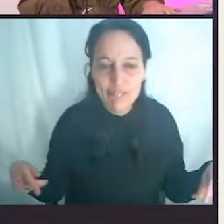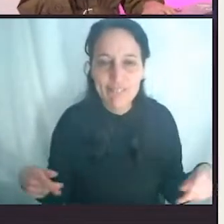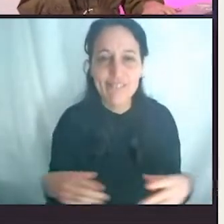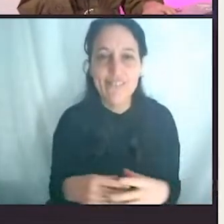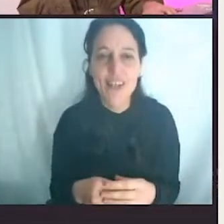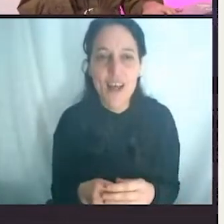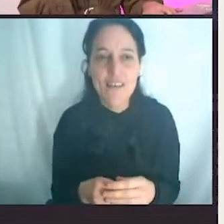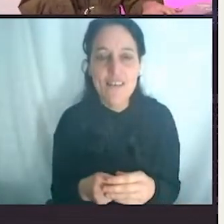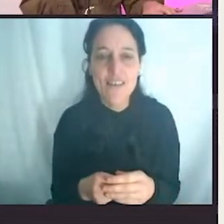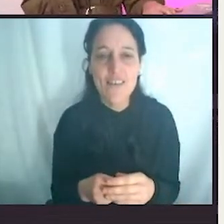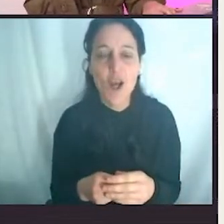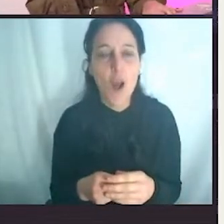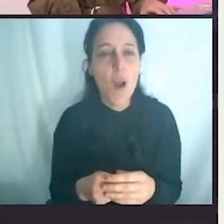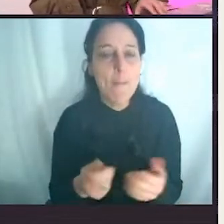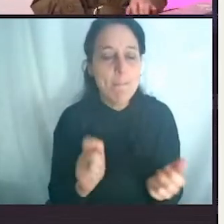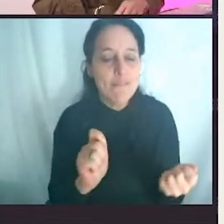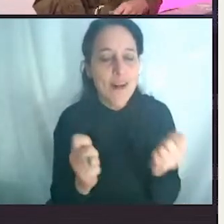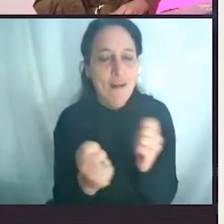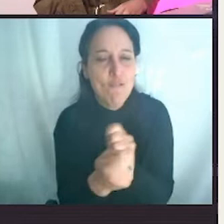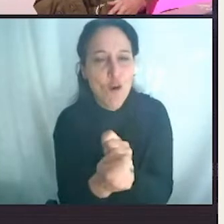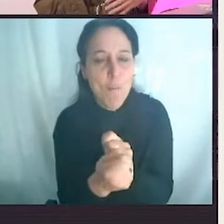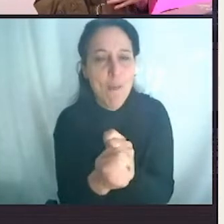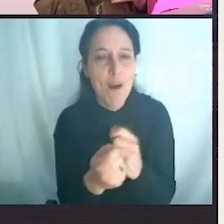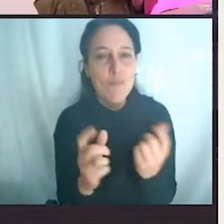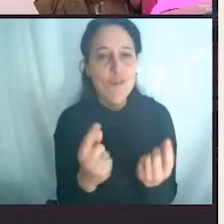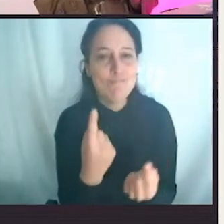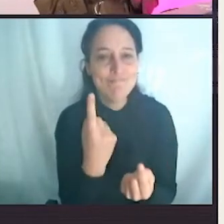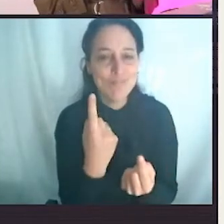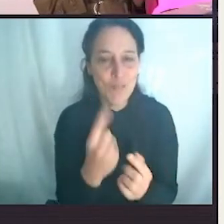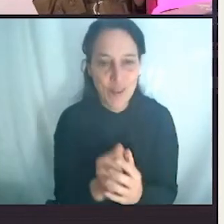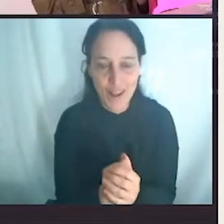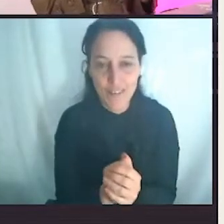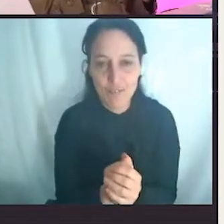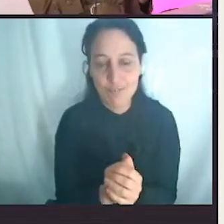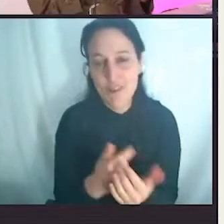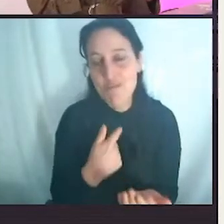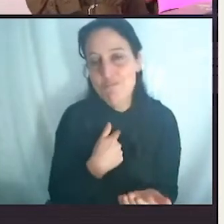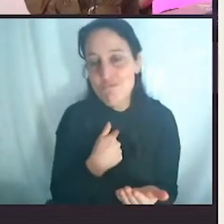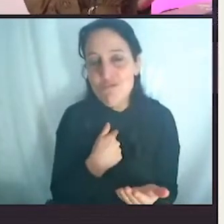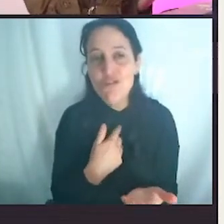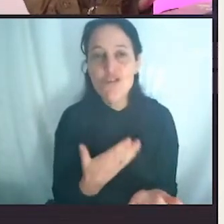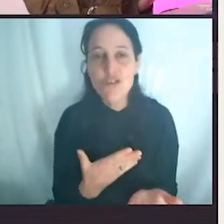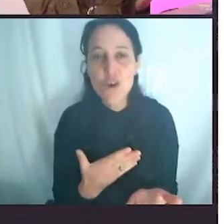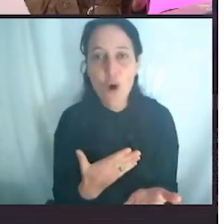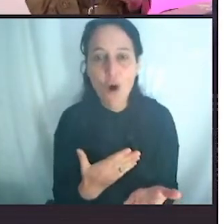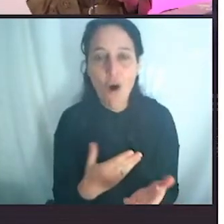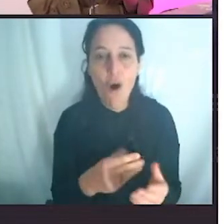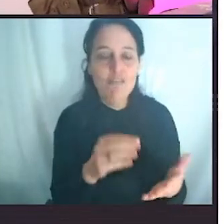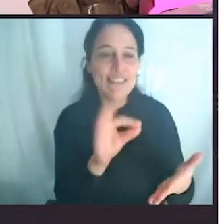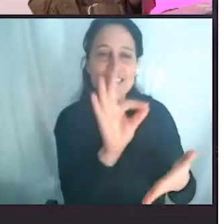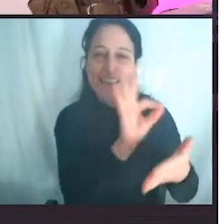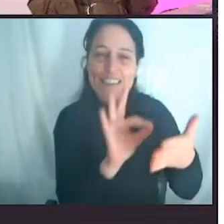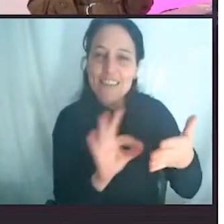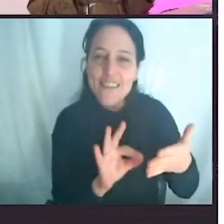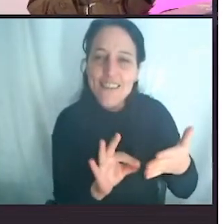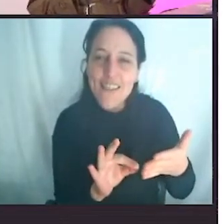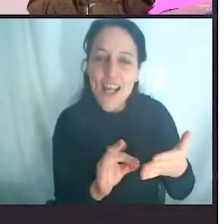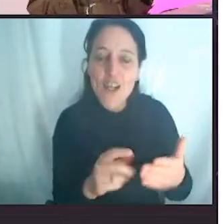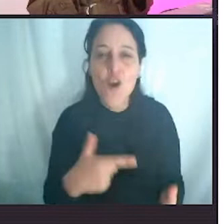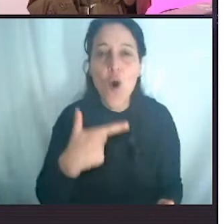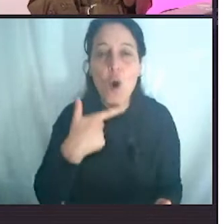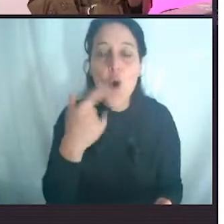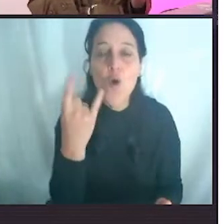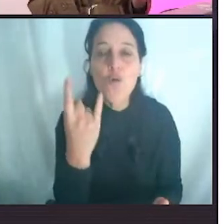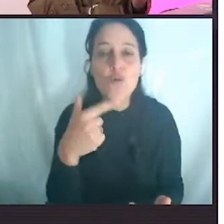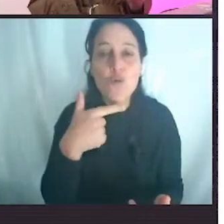comunidad. Y así fue que me fui dedicando a la parte de diseño sustentable y vi cómo a partir del diseño